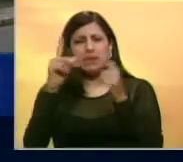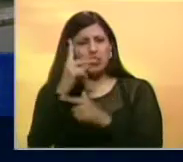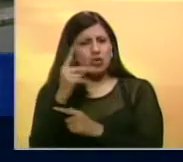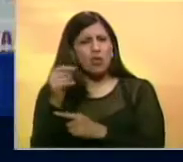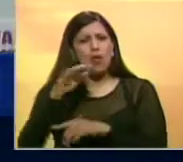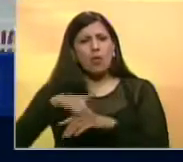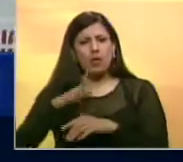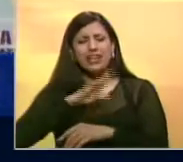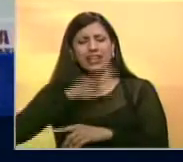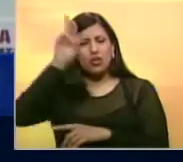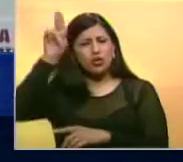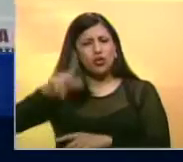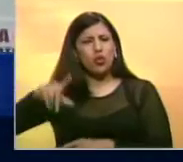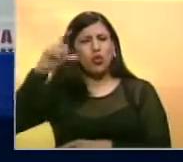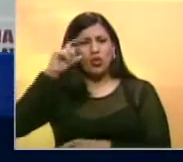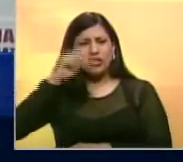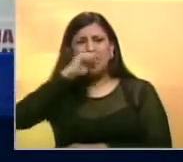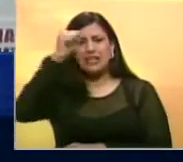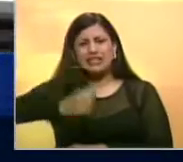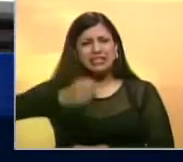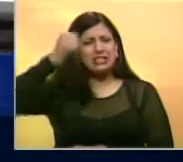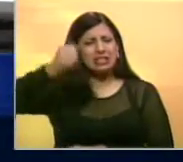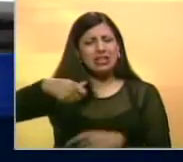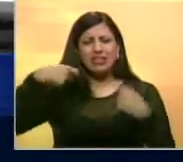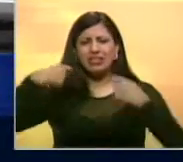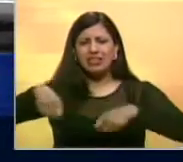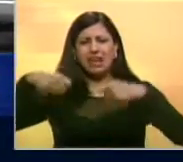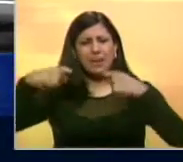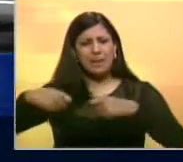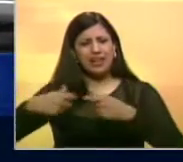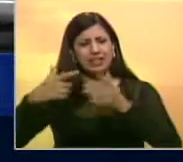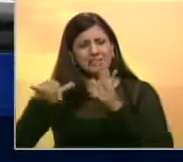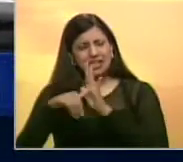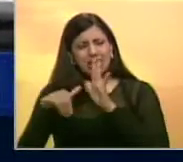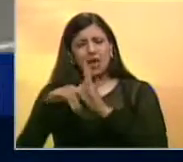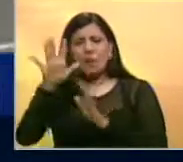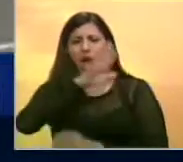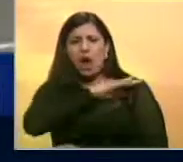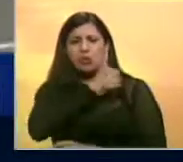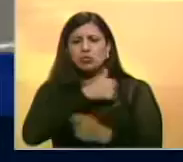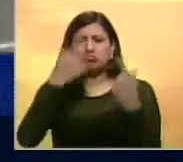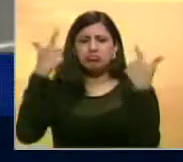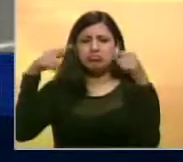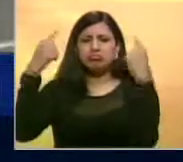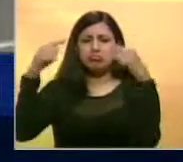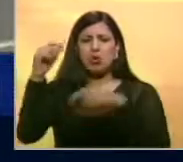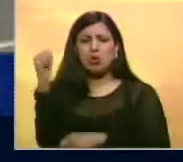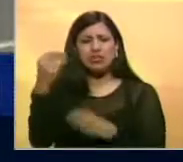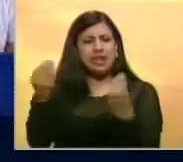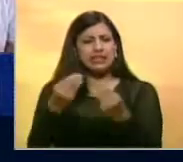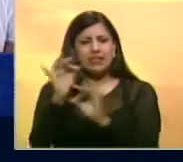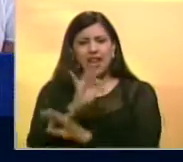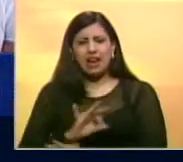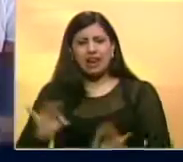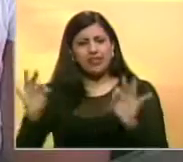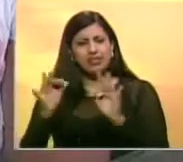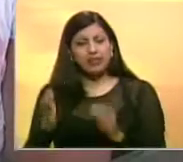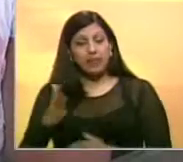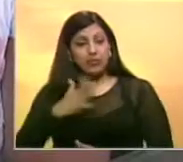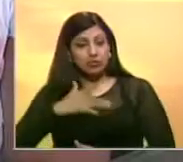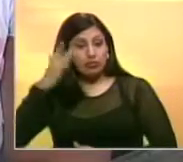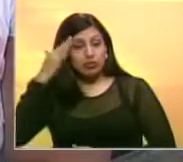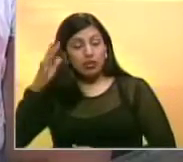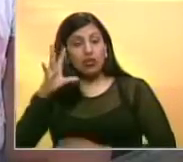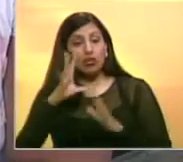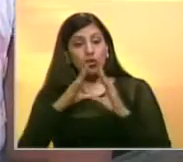ya que señalaron que diariamente se cometen este tipo de delitos en la zona sin que las autoridades hagan nada por esclarecerlos. Yo me imagino